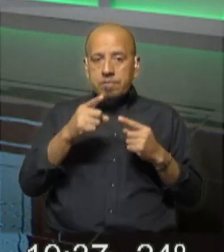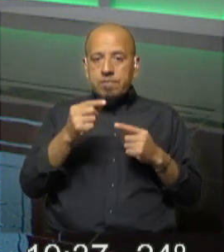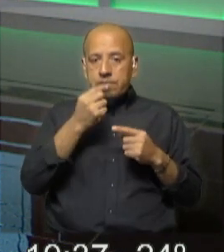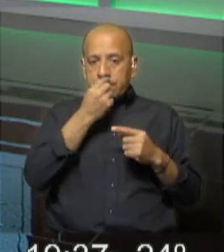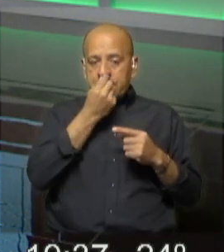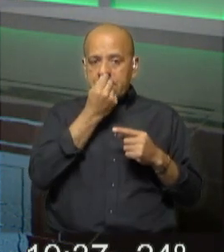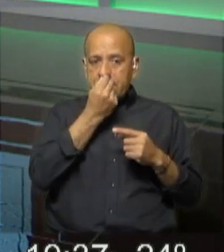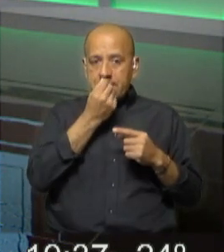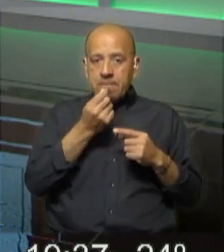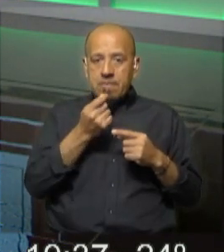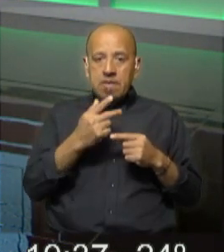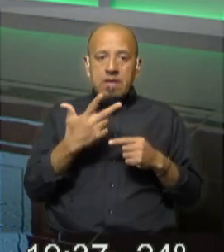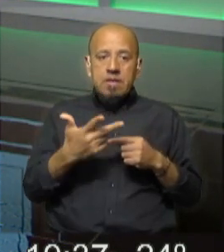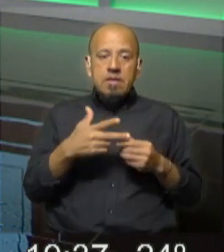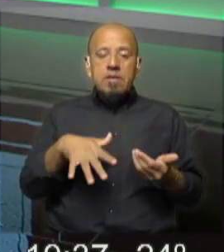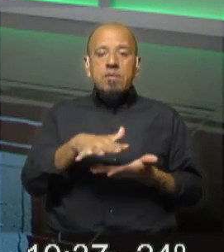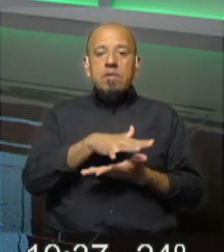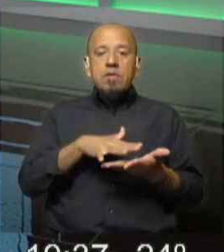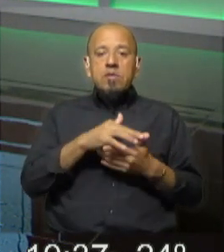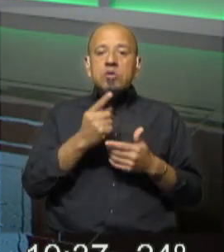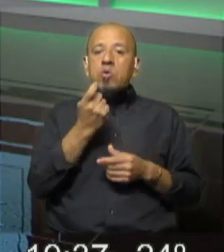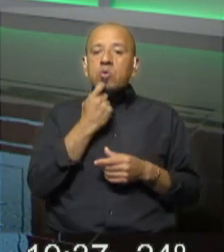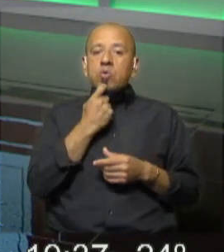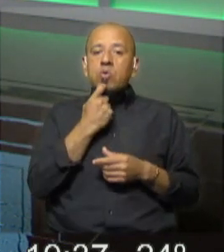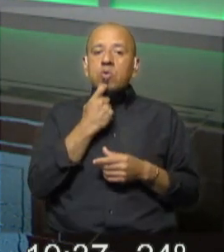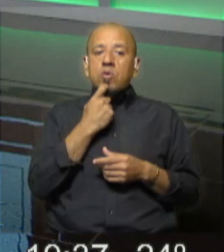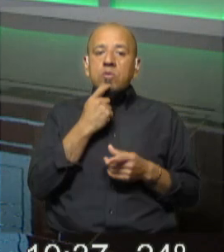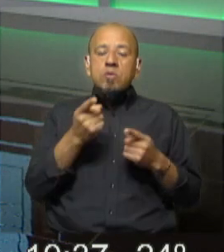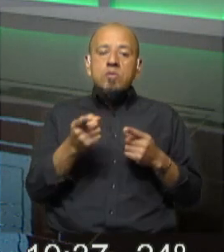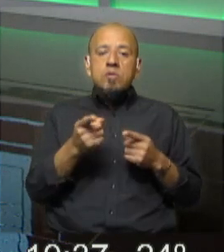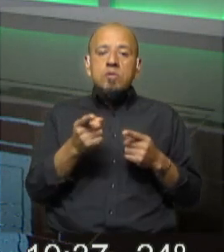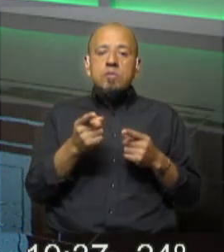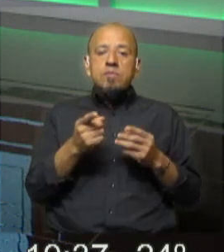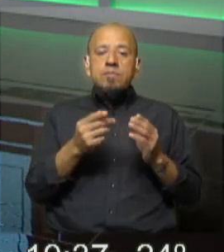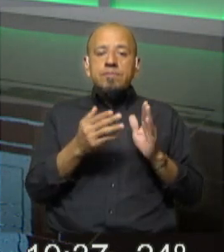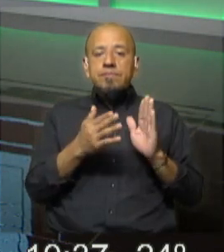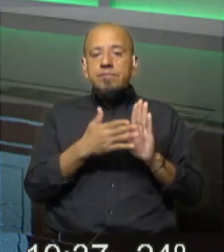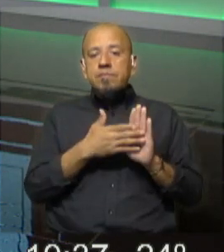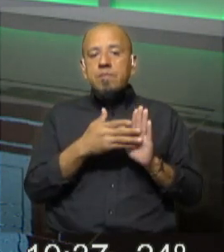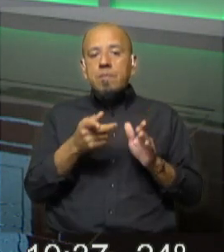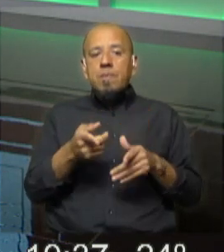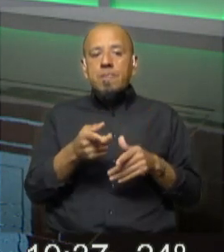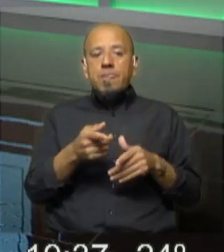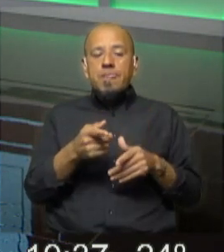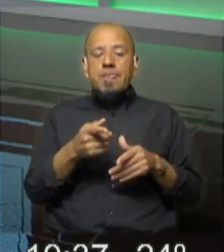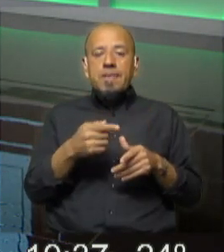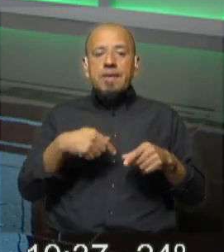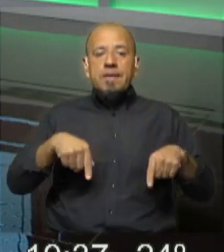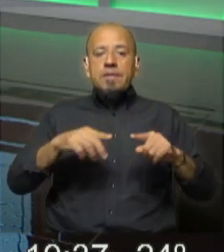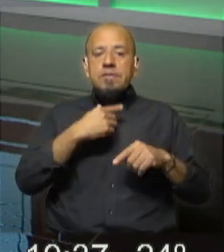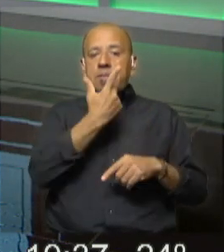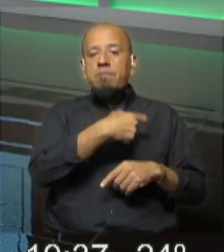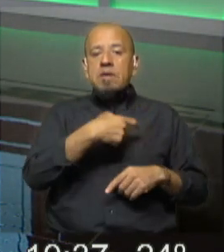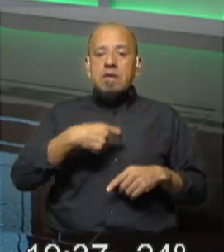barrios que tienen el color rojo igual al que veíamos en Rivera y vemos en la seccional octava que es la zona de